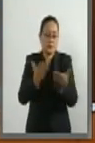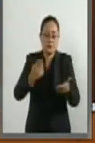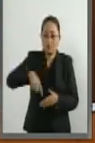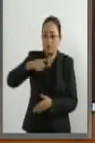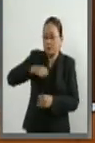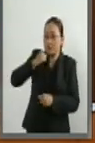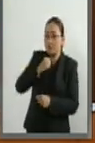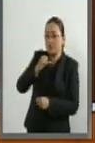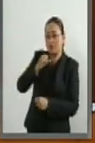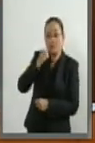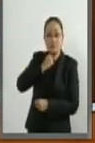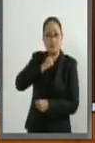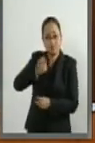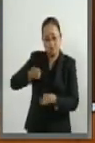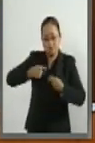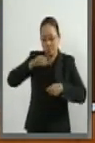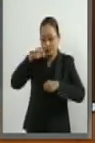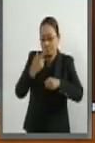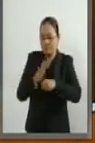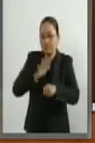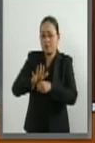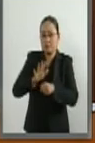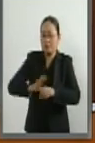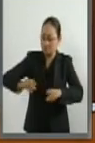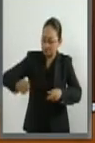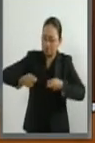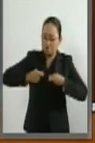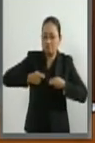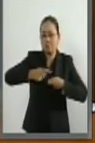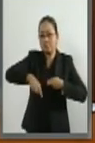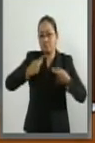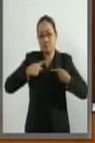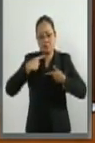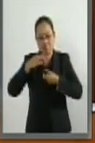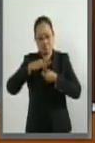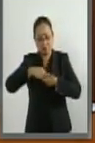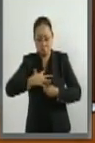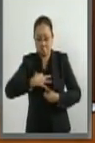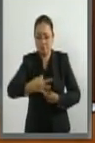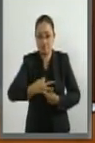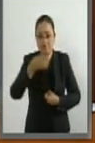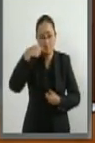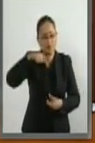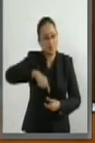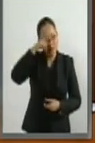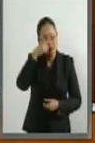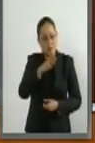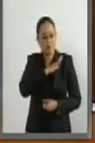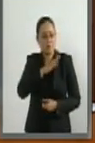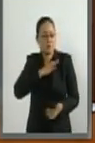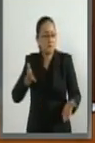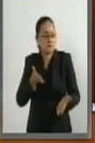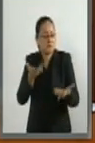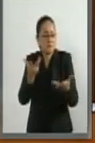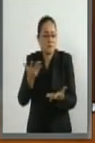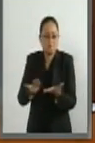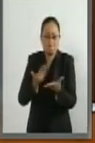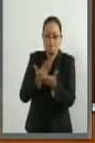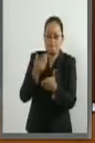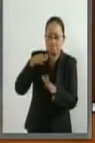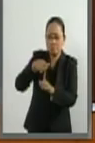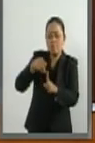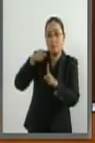encargo que nos han dado nuestros compatriotas para que México sea un actor activo, propositivo en las mejores